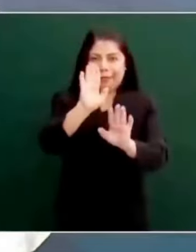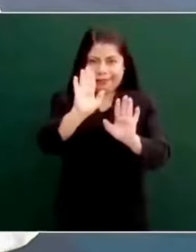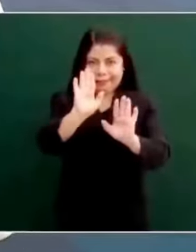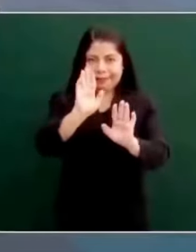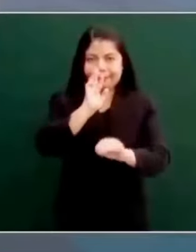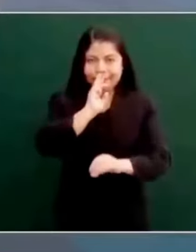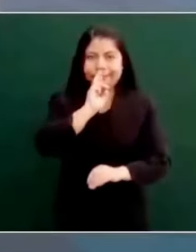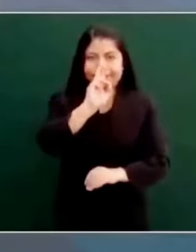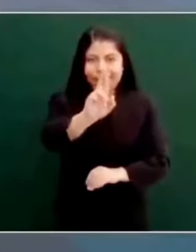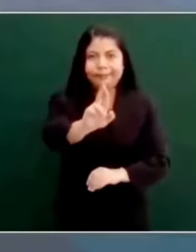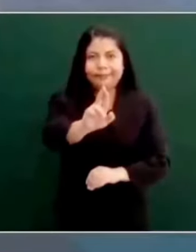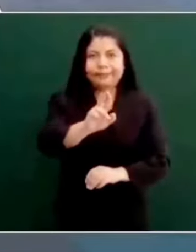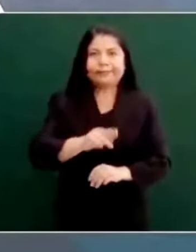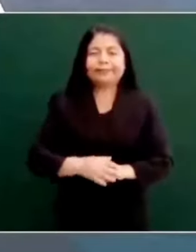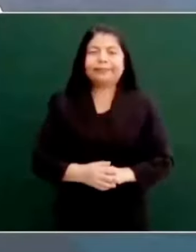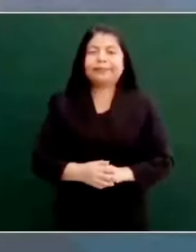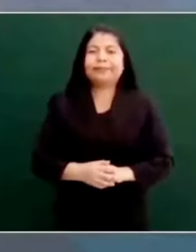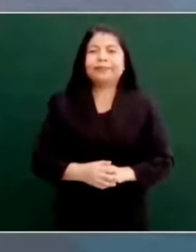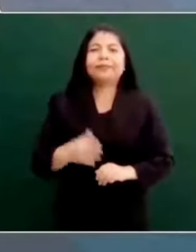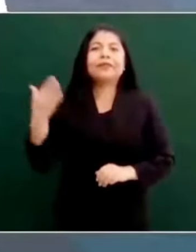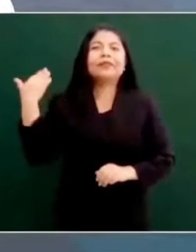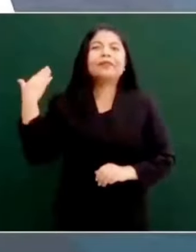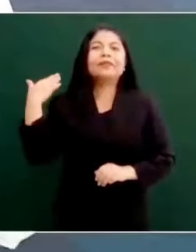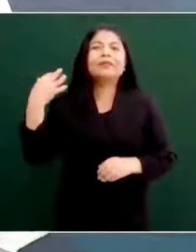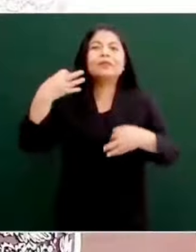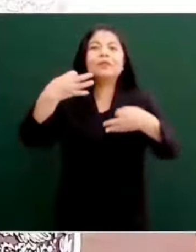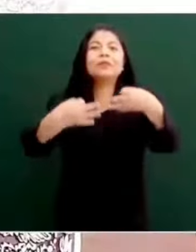lo acabamos de ver con este juez, lo de la niña,